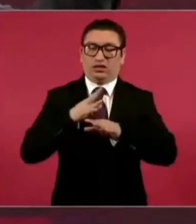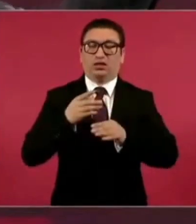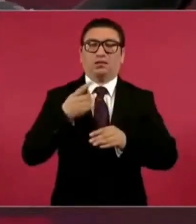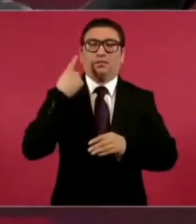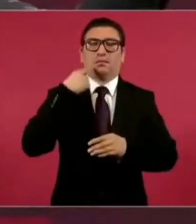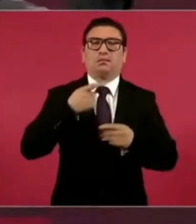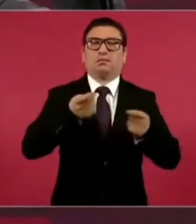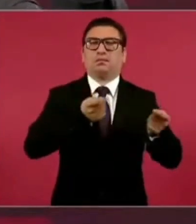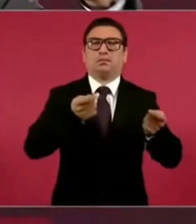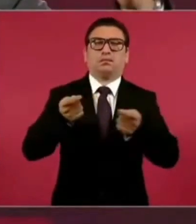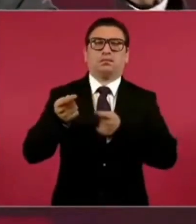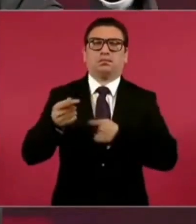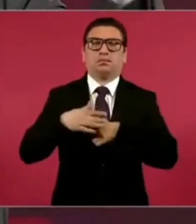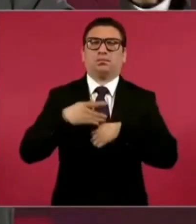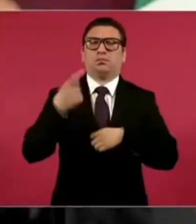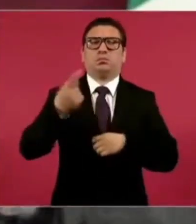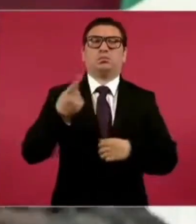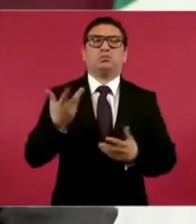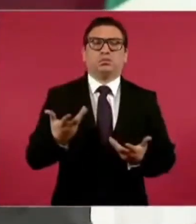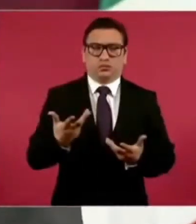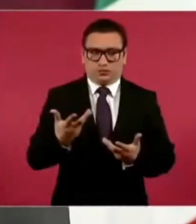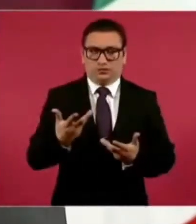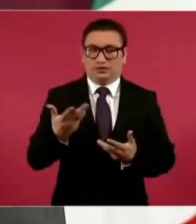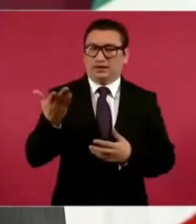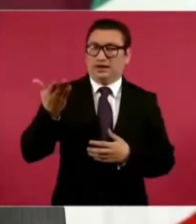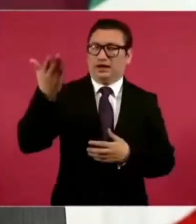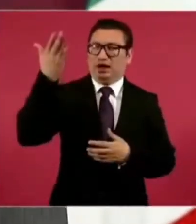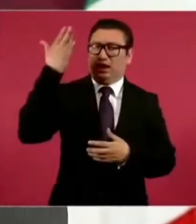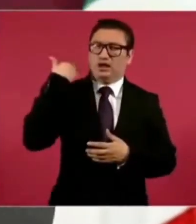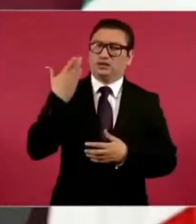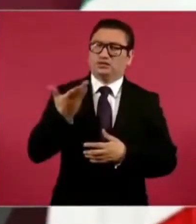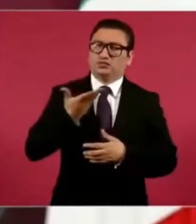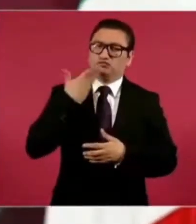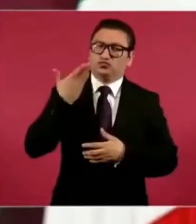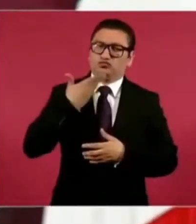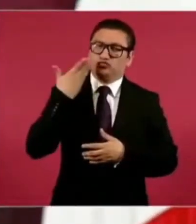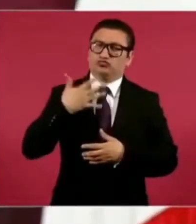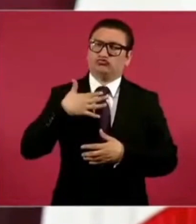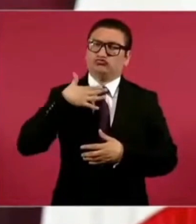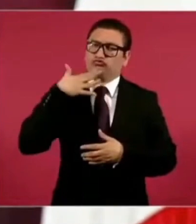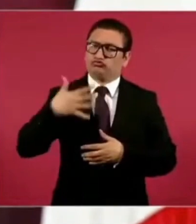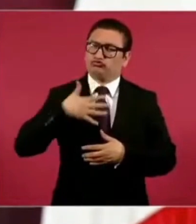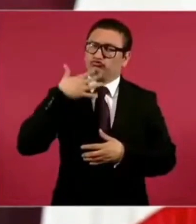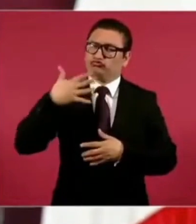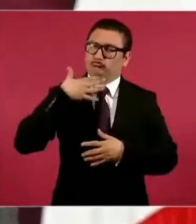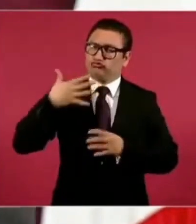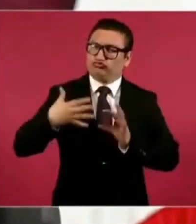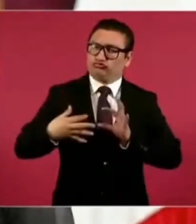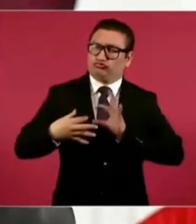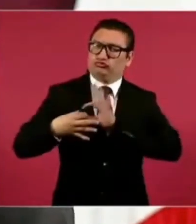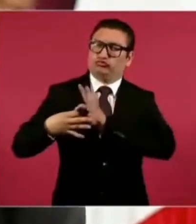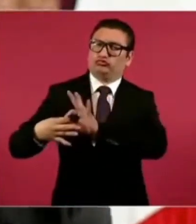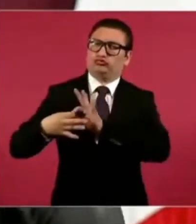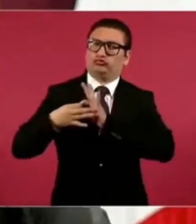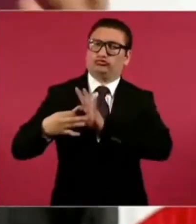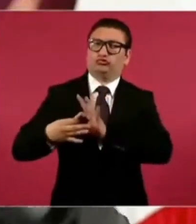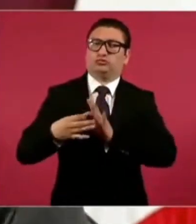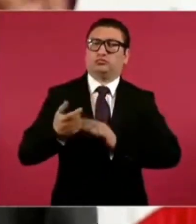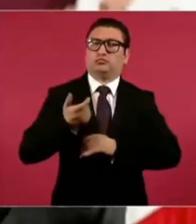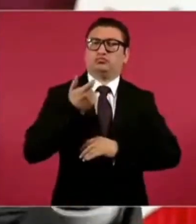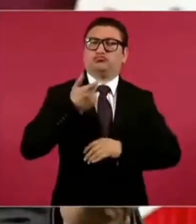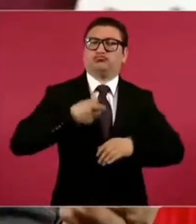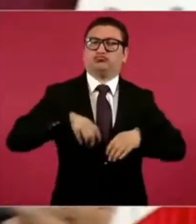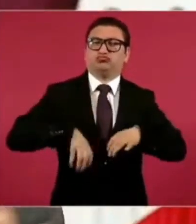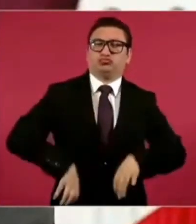porque eran parte de un régimen corrupto que se quedaba con la mayor parte del